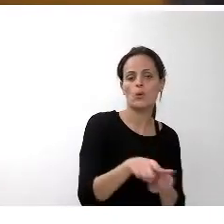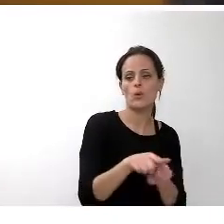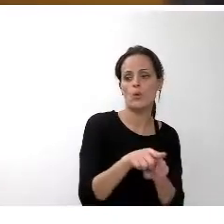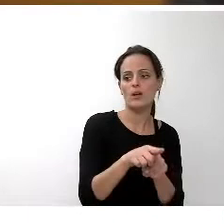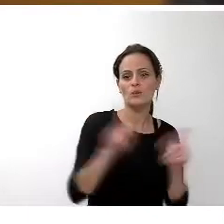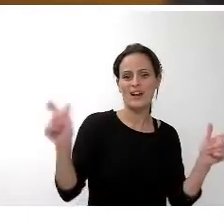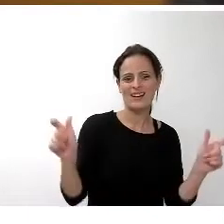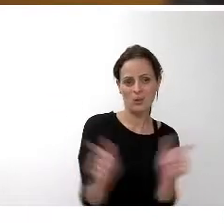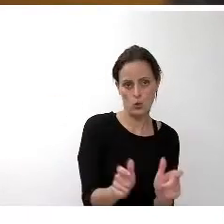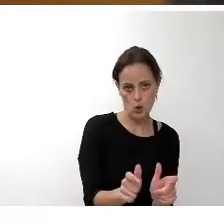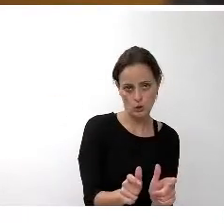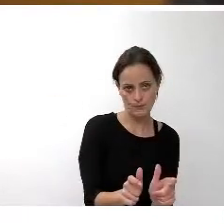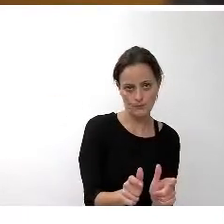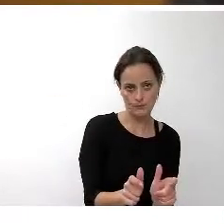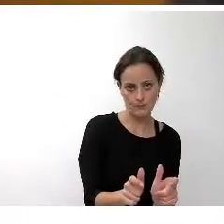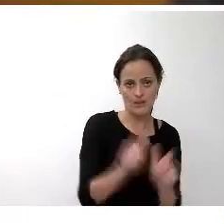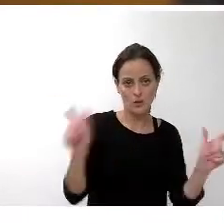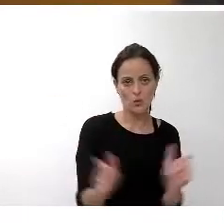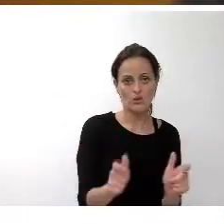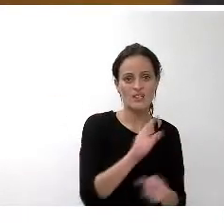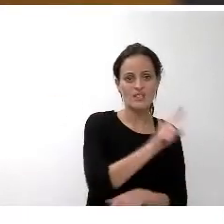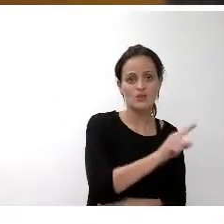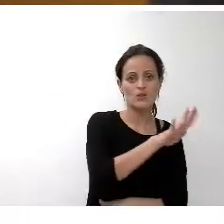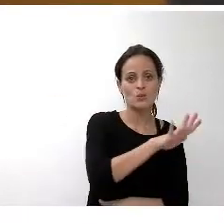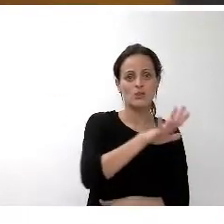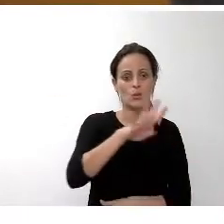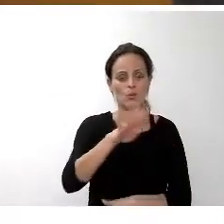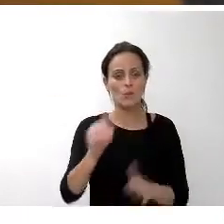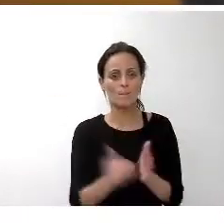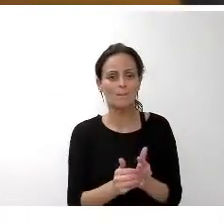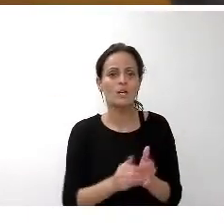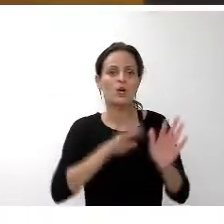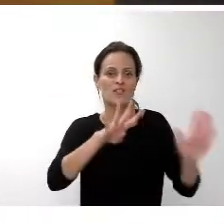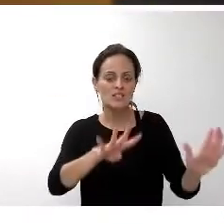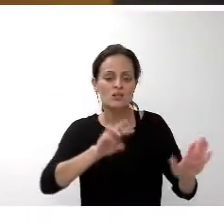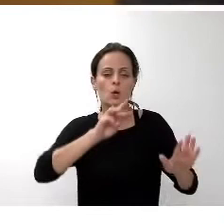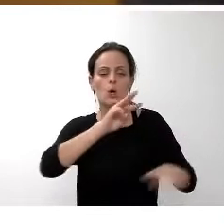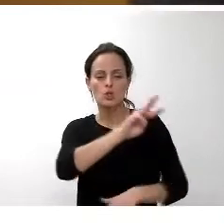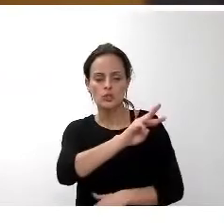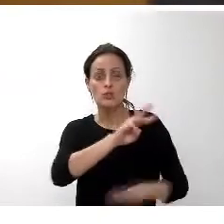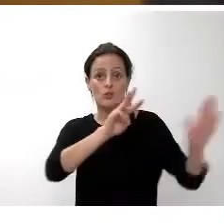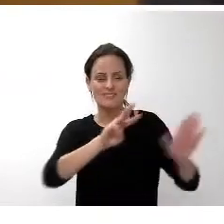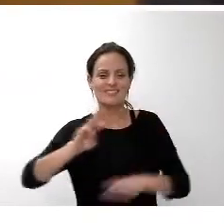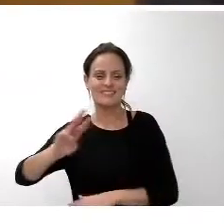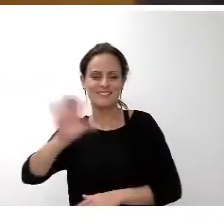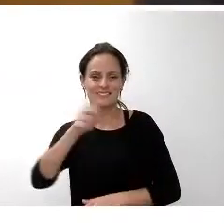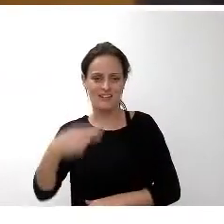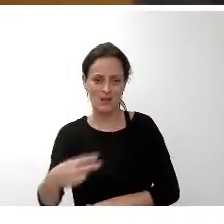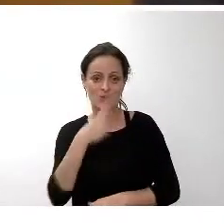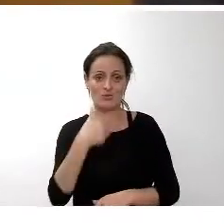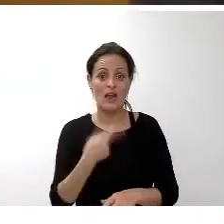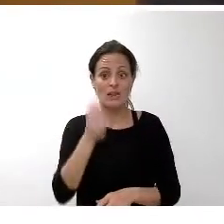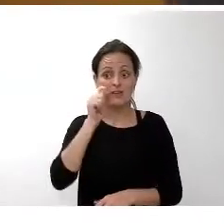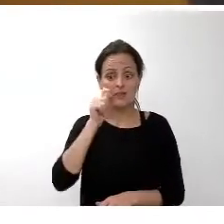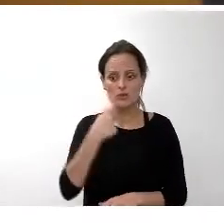en torno a los 154.983 euros. El interventor ha hecho un informe en este sentido